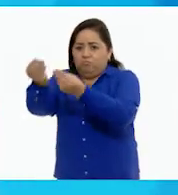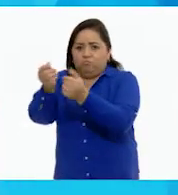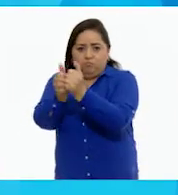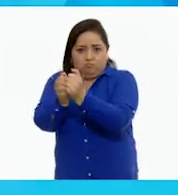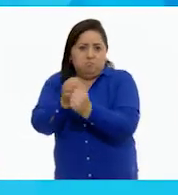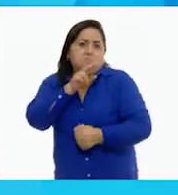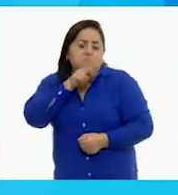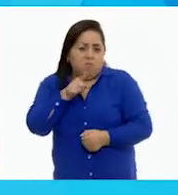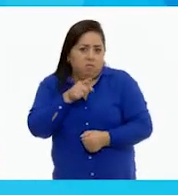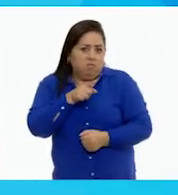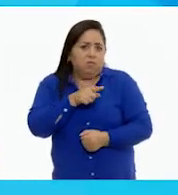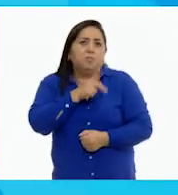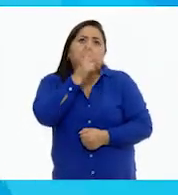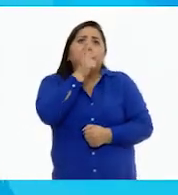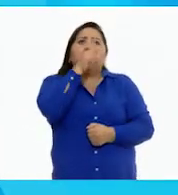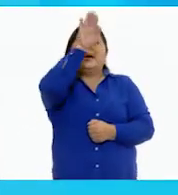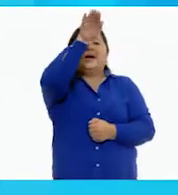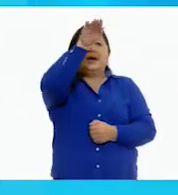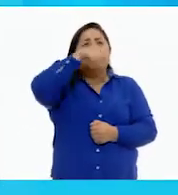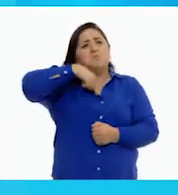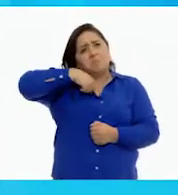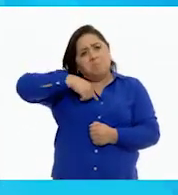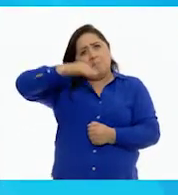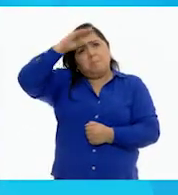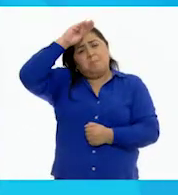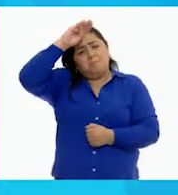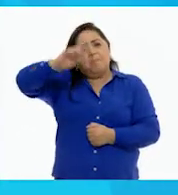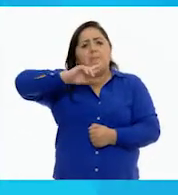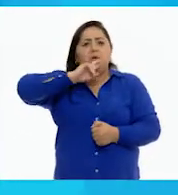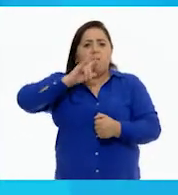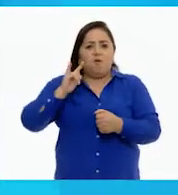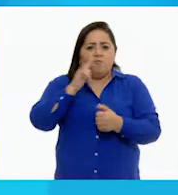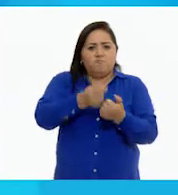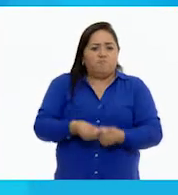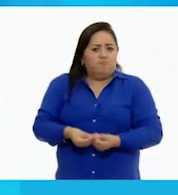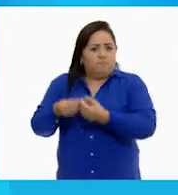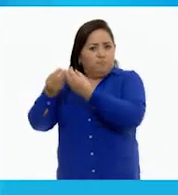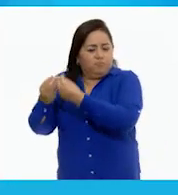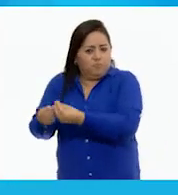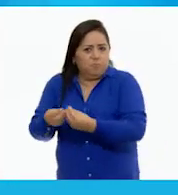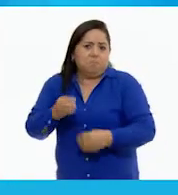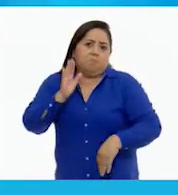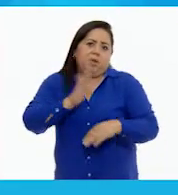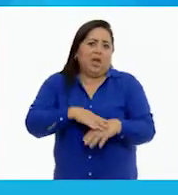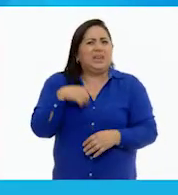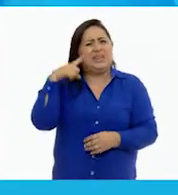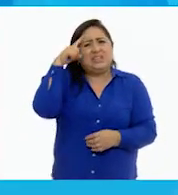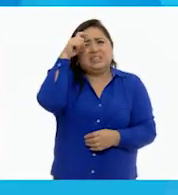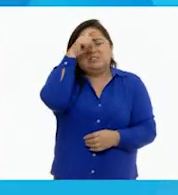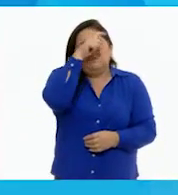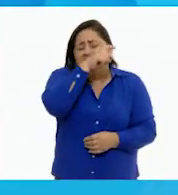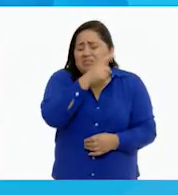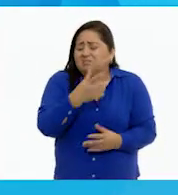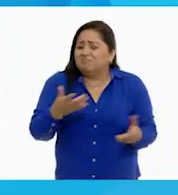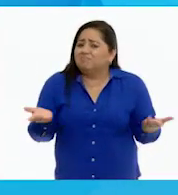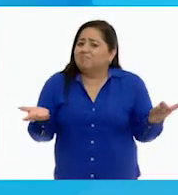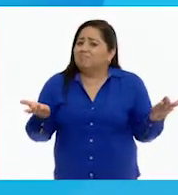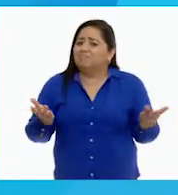Daniel le mencionó a su padre lo que había elegido. Era la más difícil de todas,